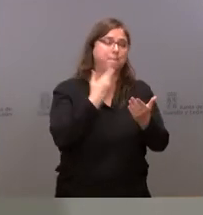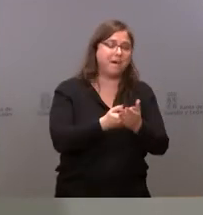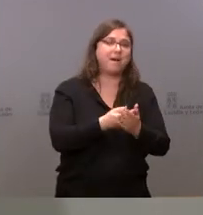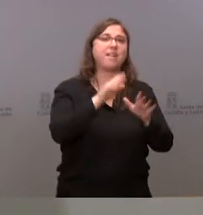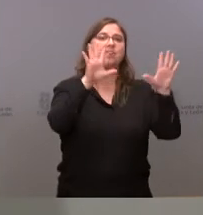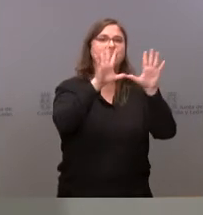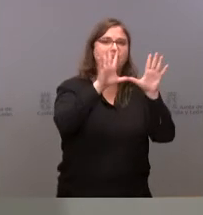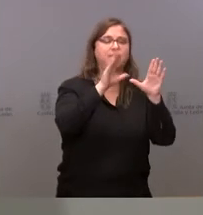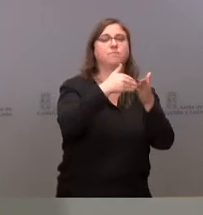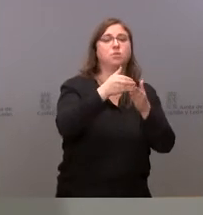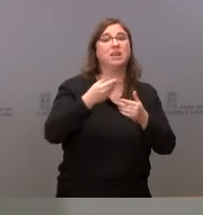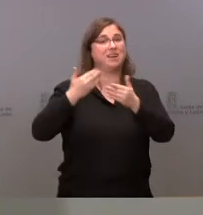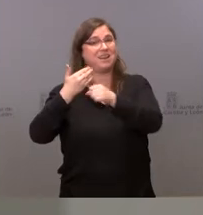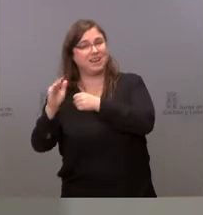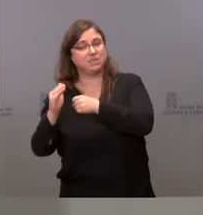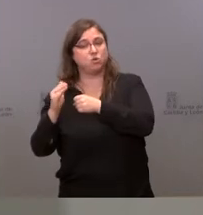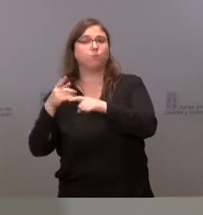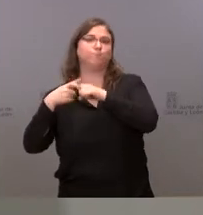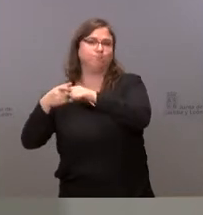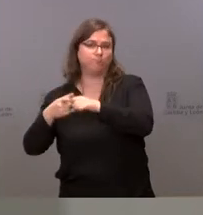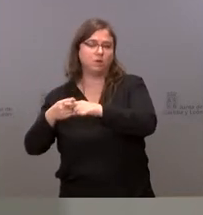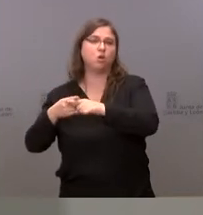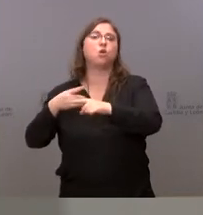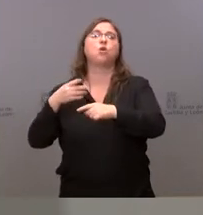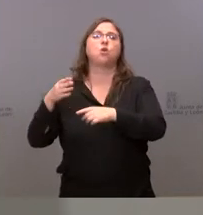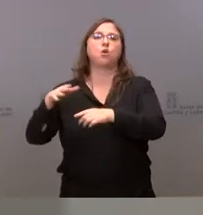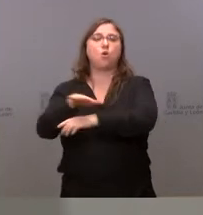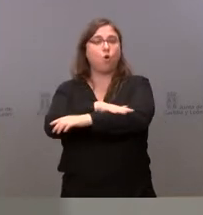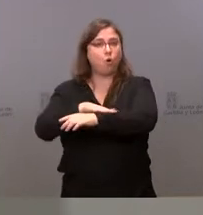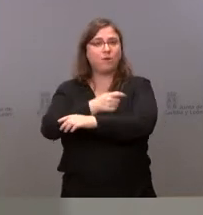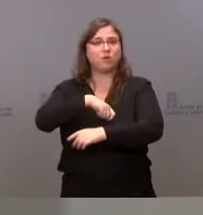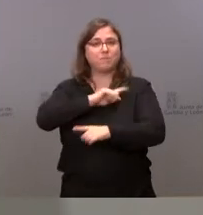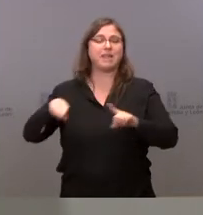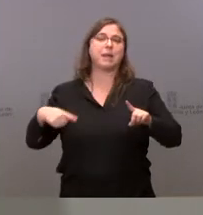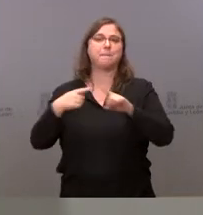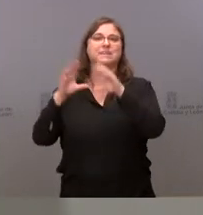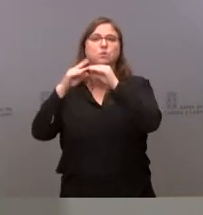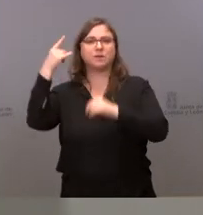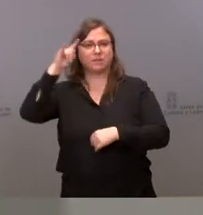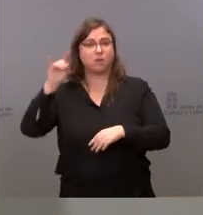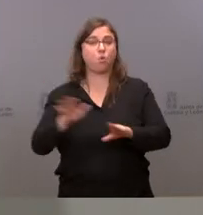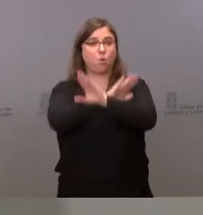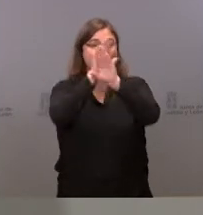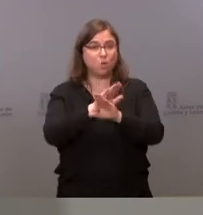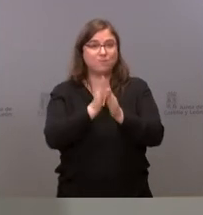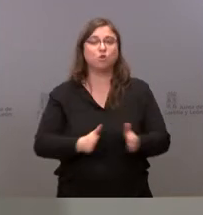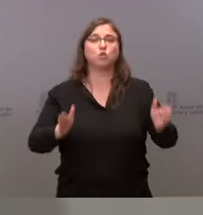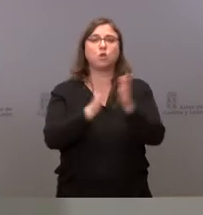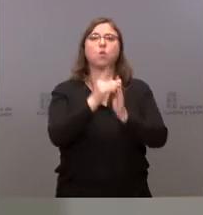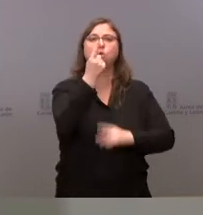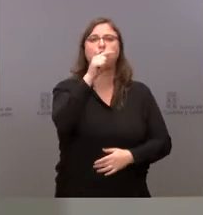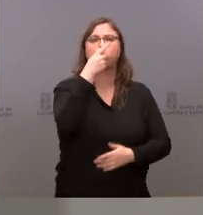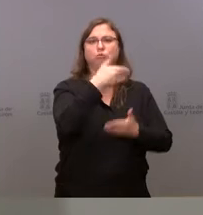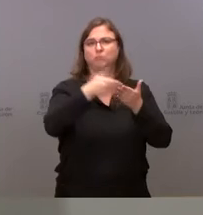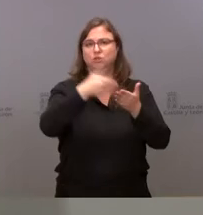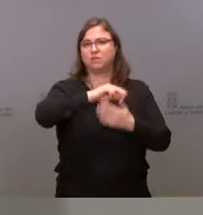El resto es una participación del Gobierno de España y de la Universidad de Salamanca. Y, finalmente, hay un total de 1,2 millones de